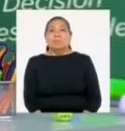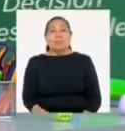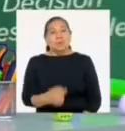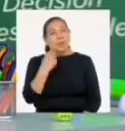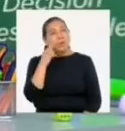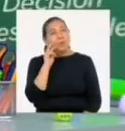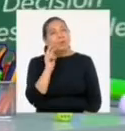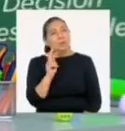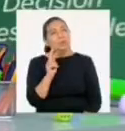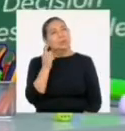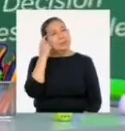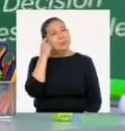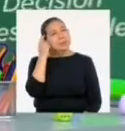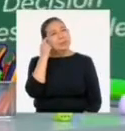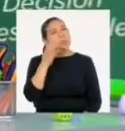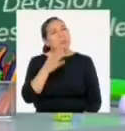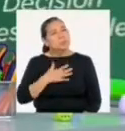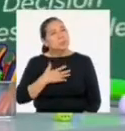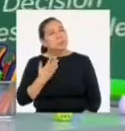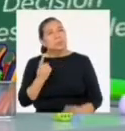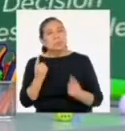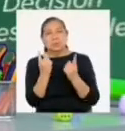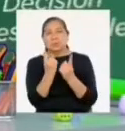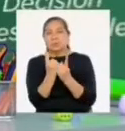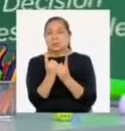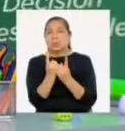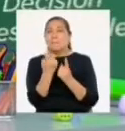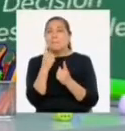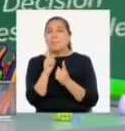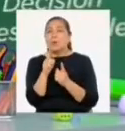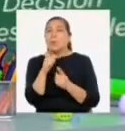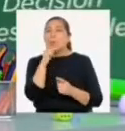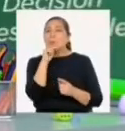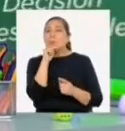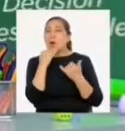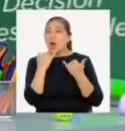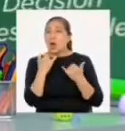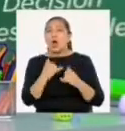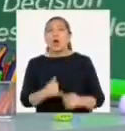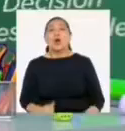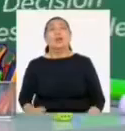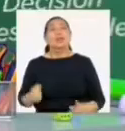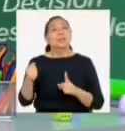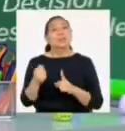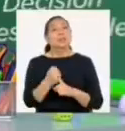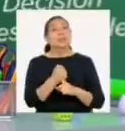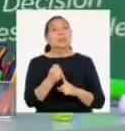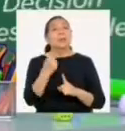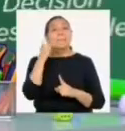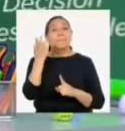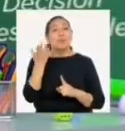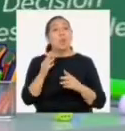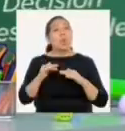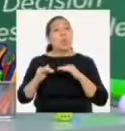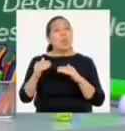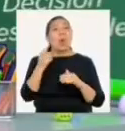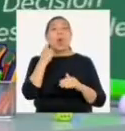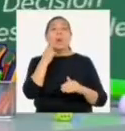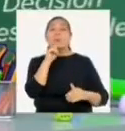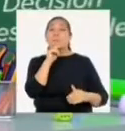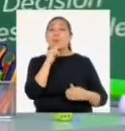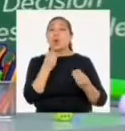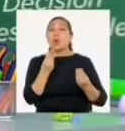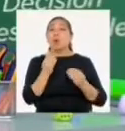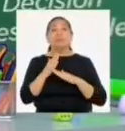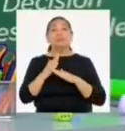Me doy cuenta de que esas situaciones podemos compararlas a las acciones realizadas por las mujeres hoy, en la lucha por el reconocimiento de la igualdad de